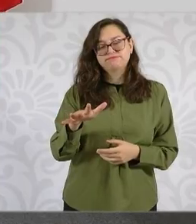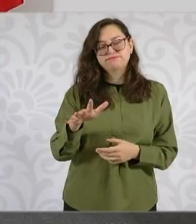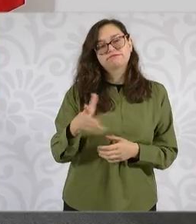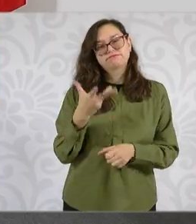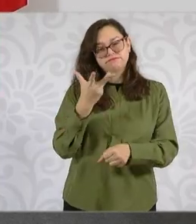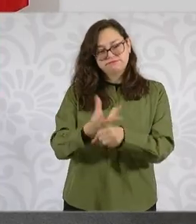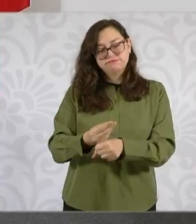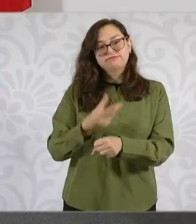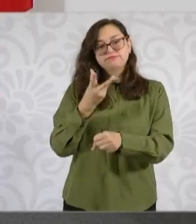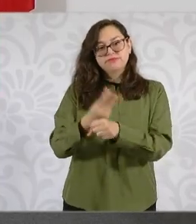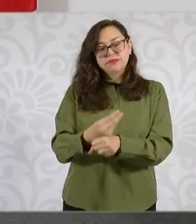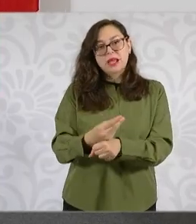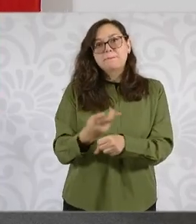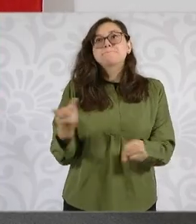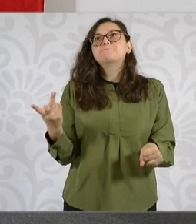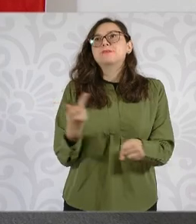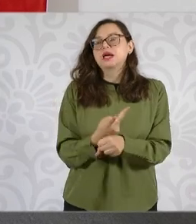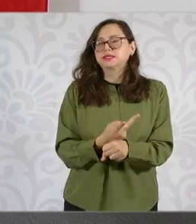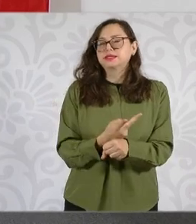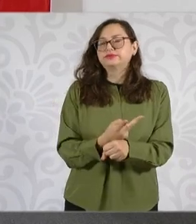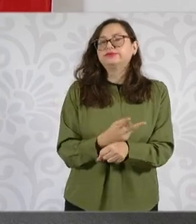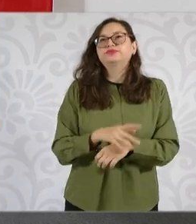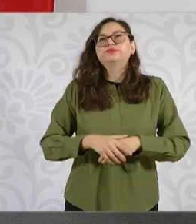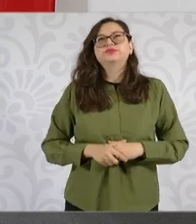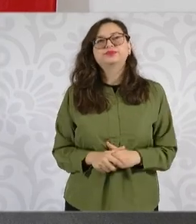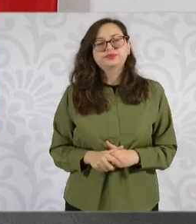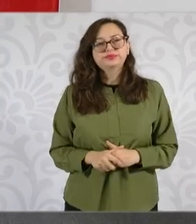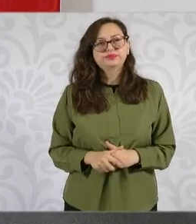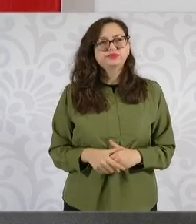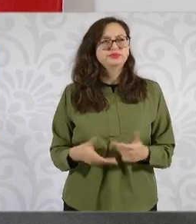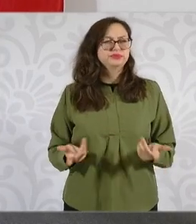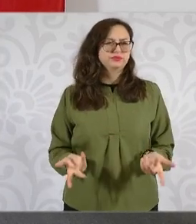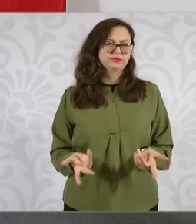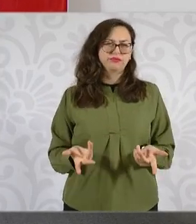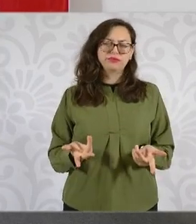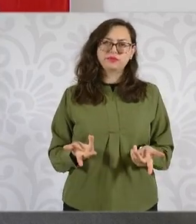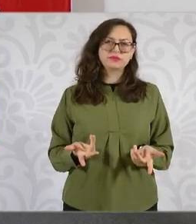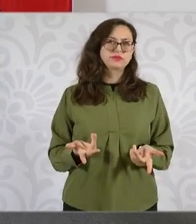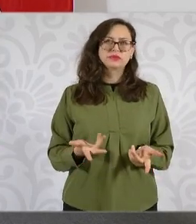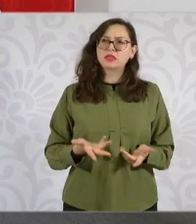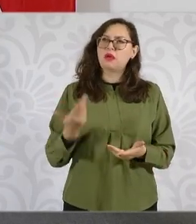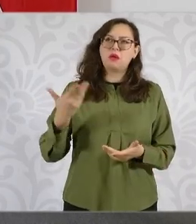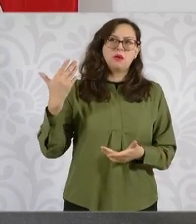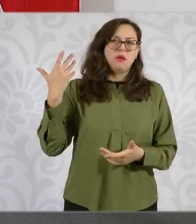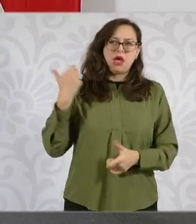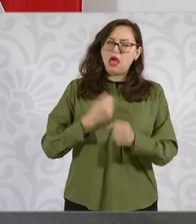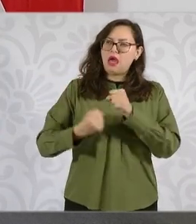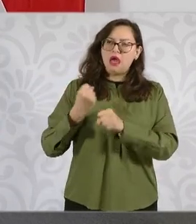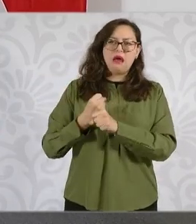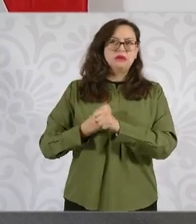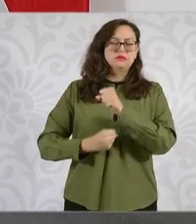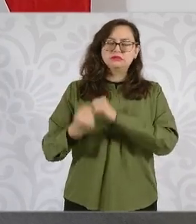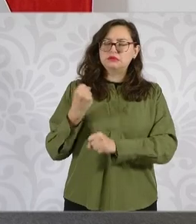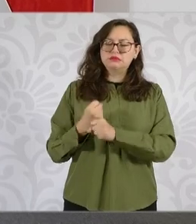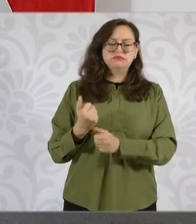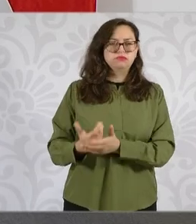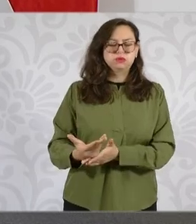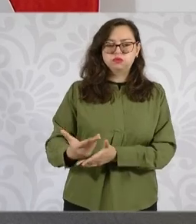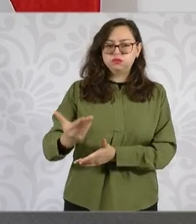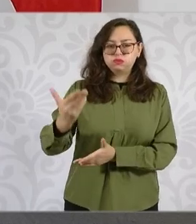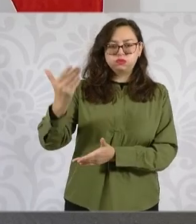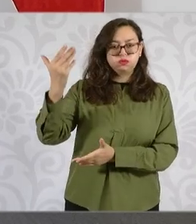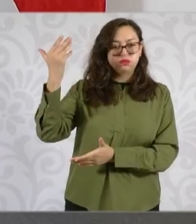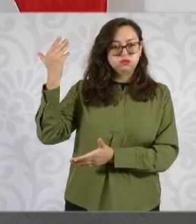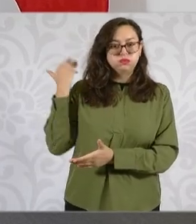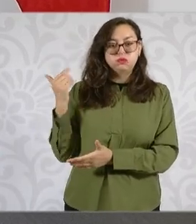Valle del Mezquital recibe desde hace decenas de años las